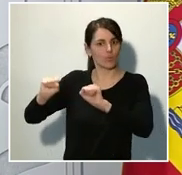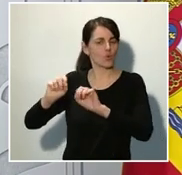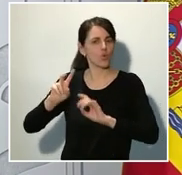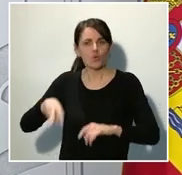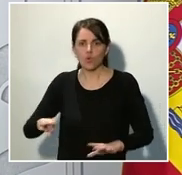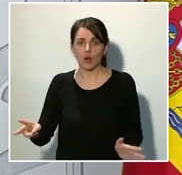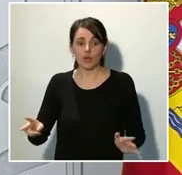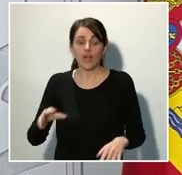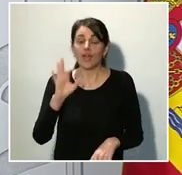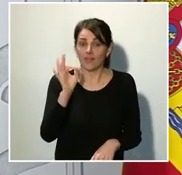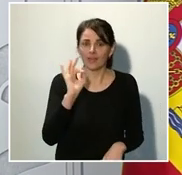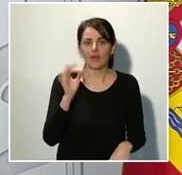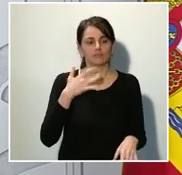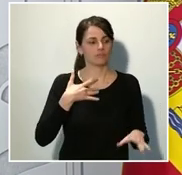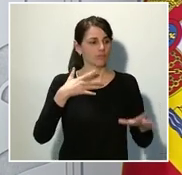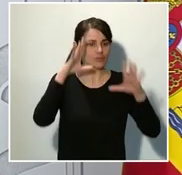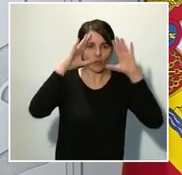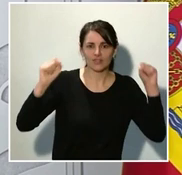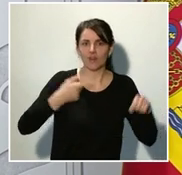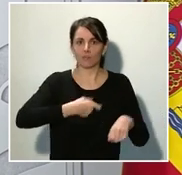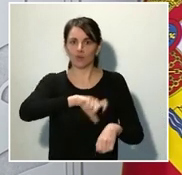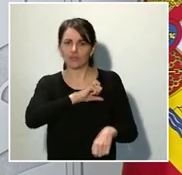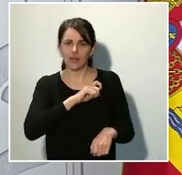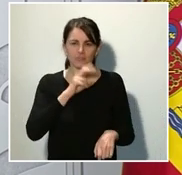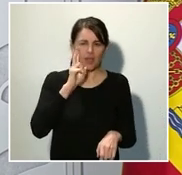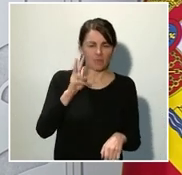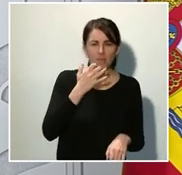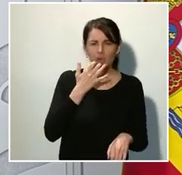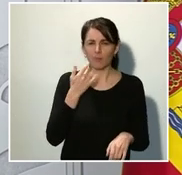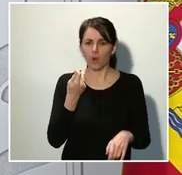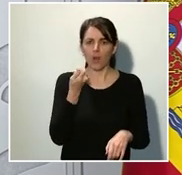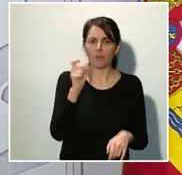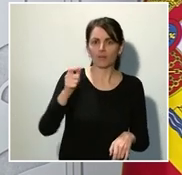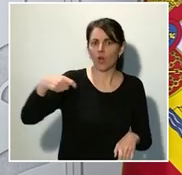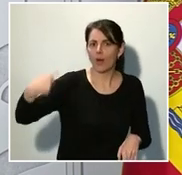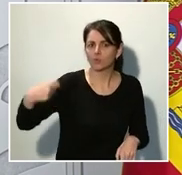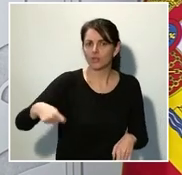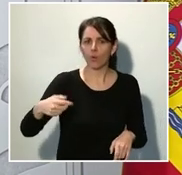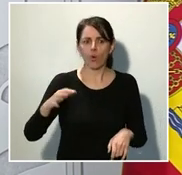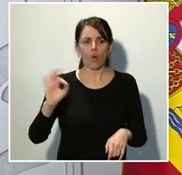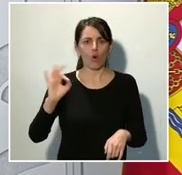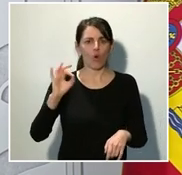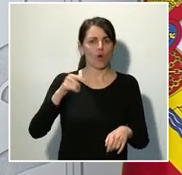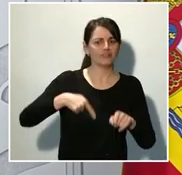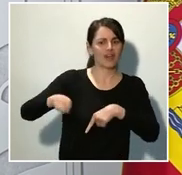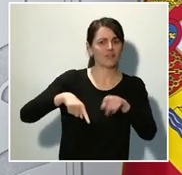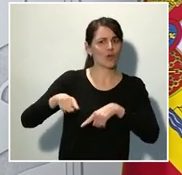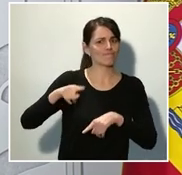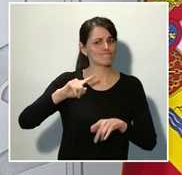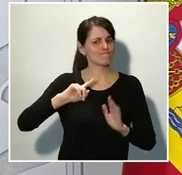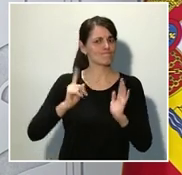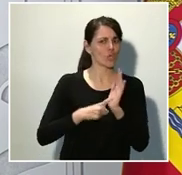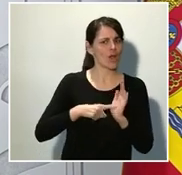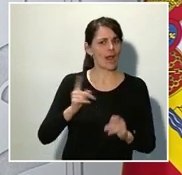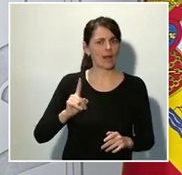casos por redes sociales de abuso de precio o de tráfico ilícito de ese tipo de productos, actúan como es su deber y como les hemos